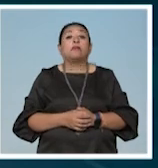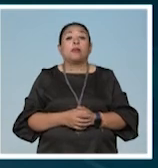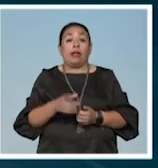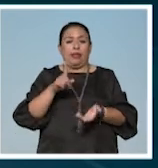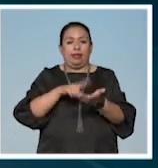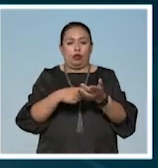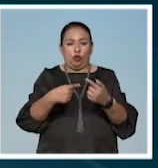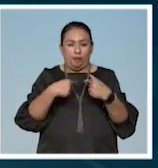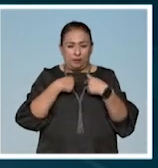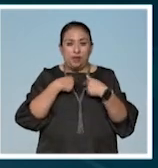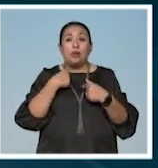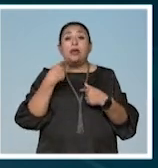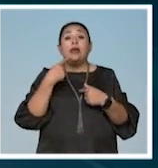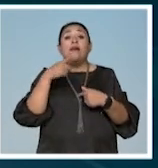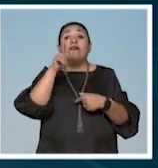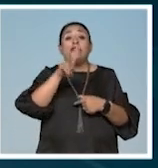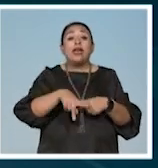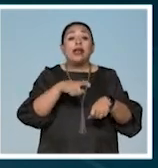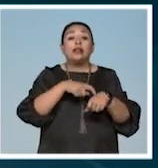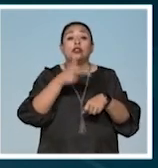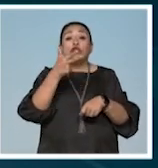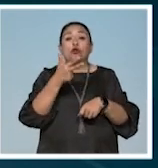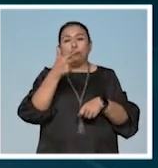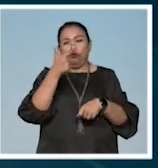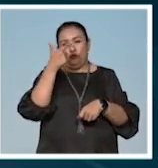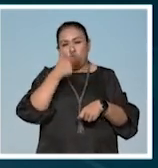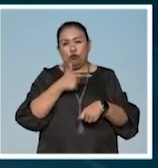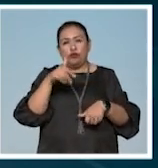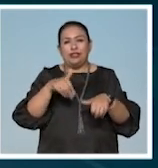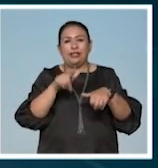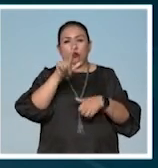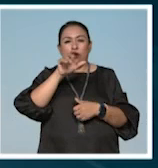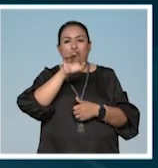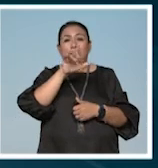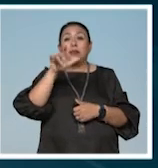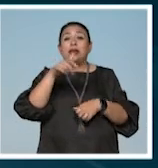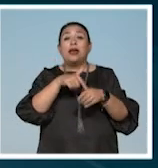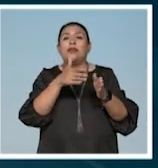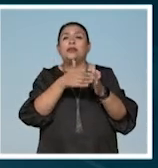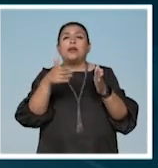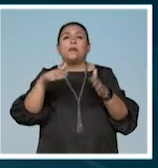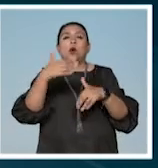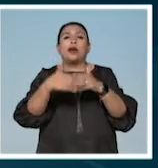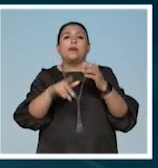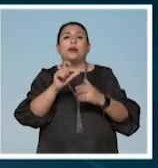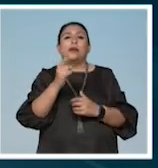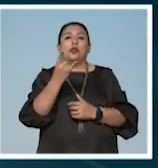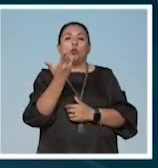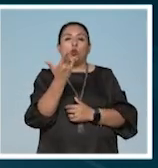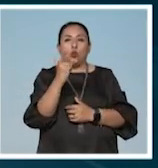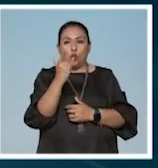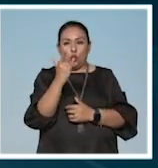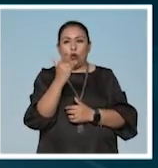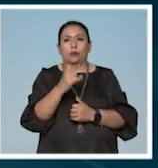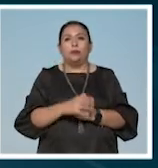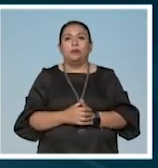Adentro de mí se presentan los viernes a las 8 de la noche en el Teatro La Capilla en una temporada hasta el 21 de julio.